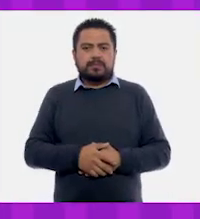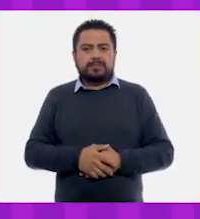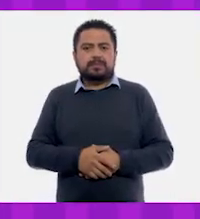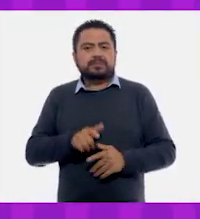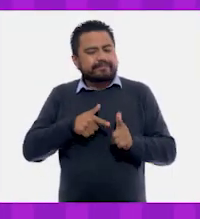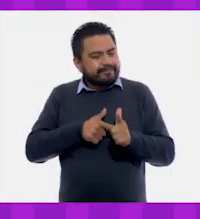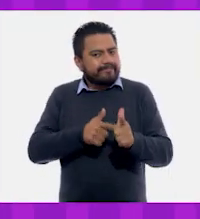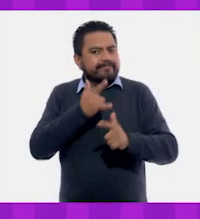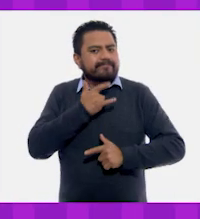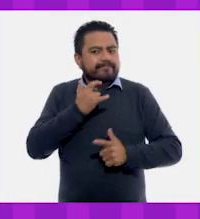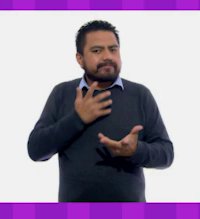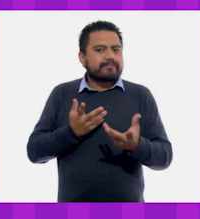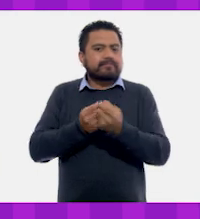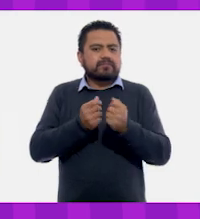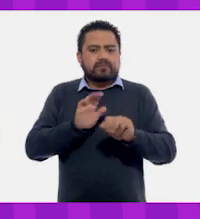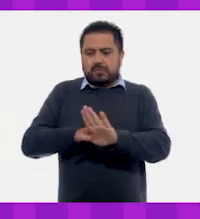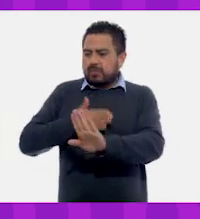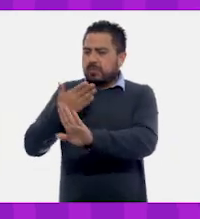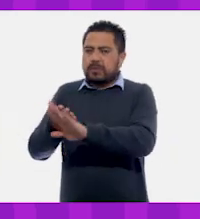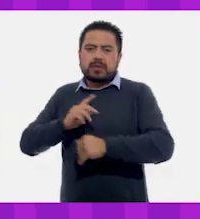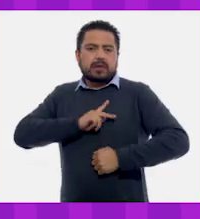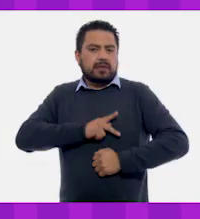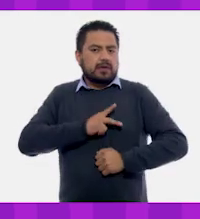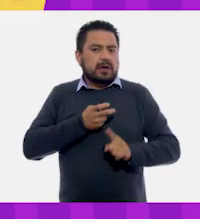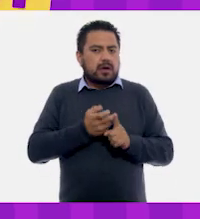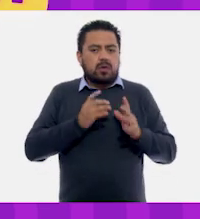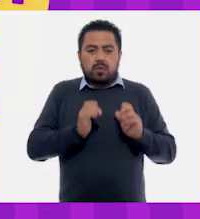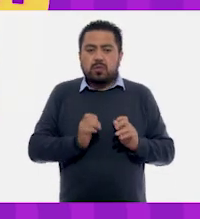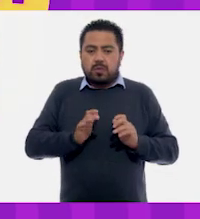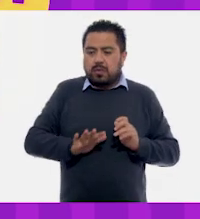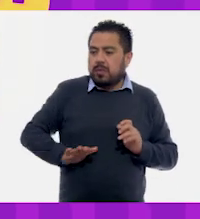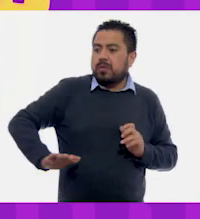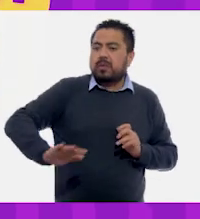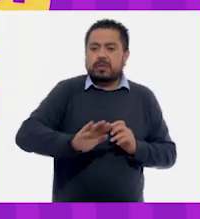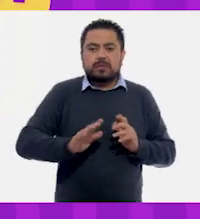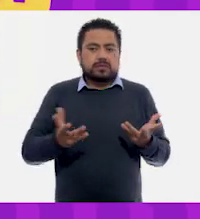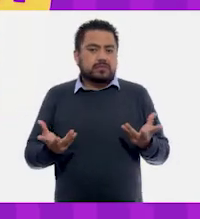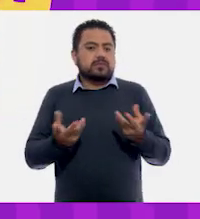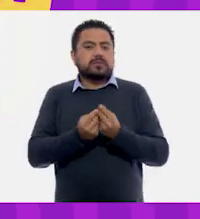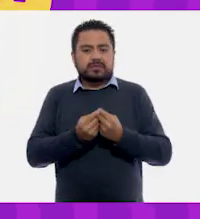Sigamos luchando juntos contra este virus cuidándonos los unos a los otros.